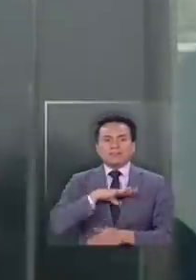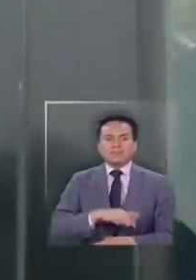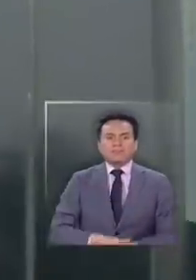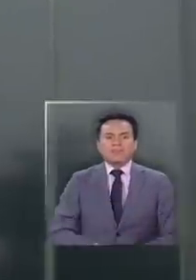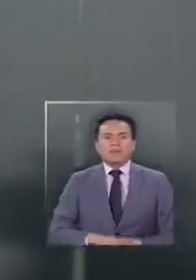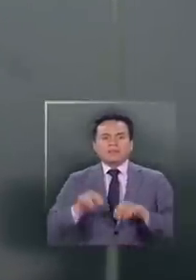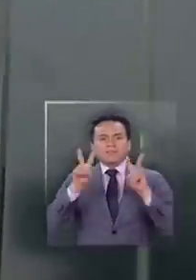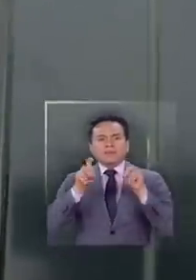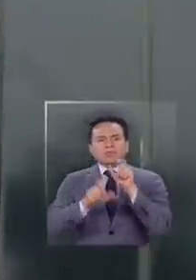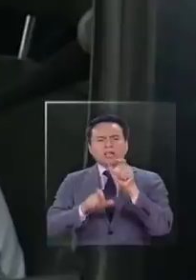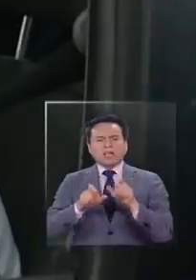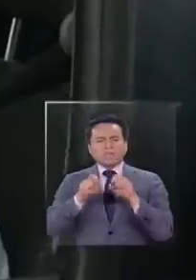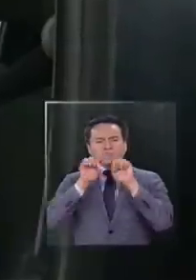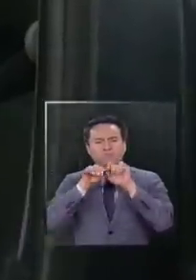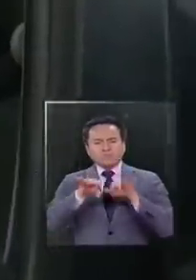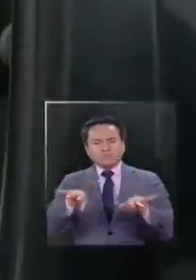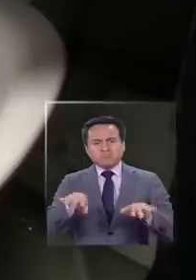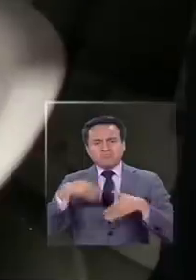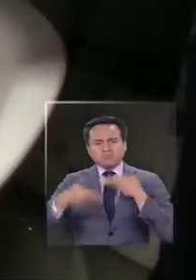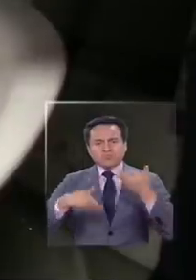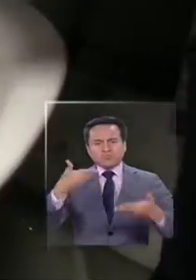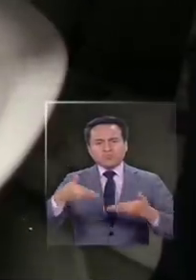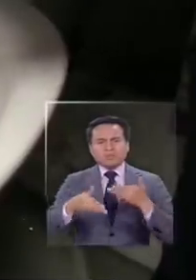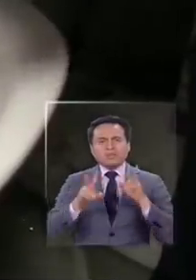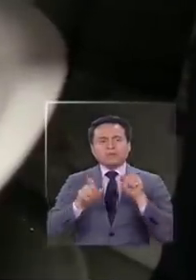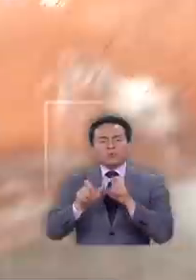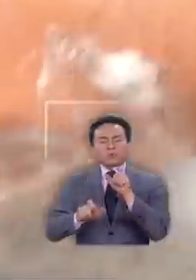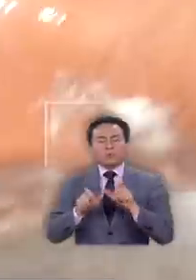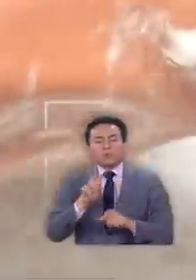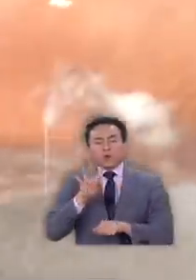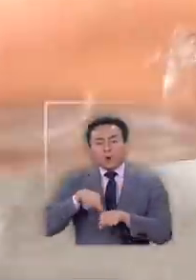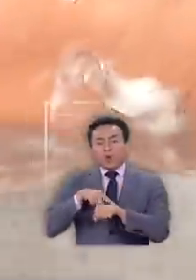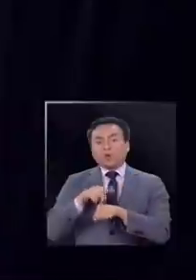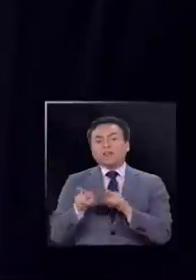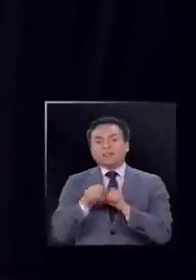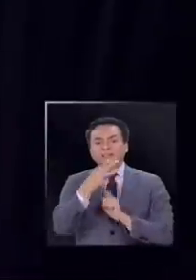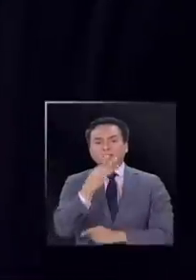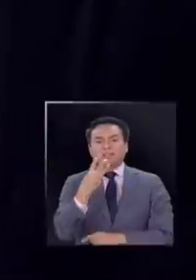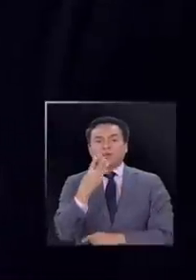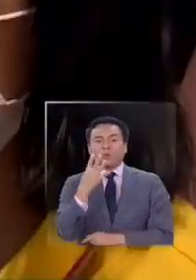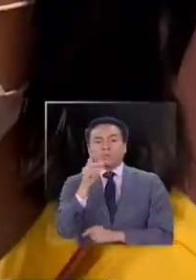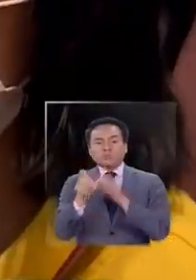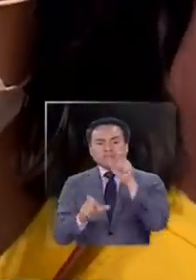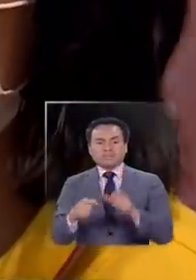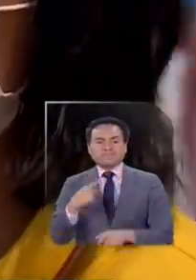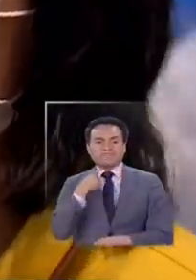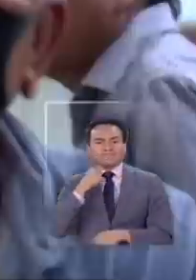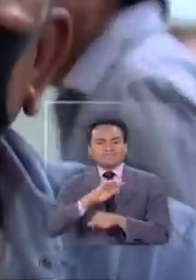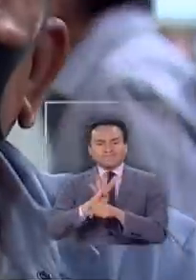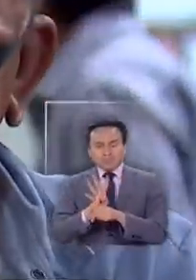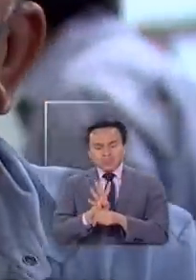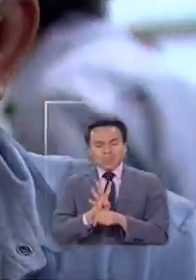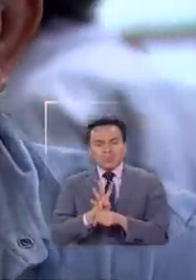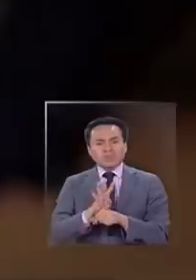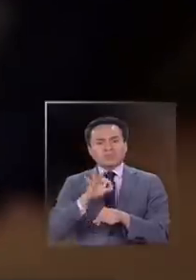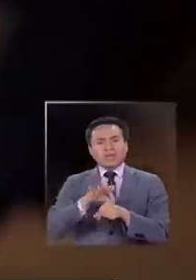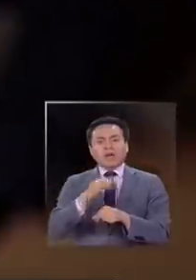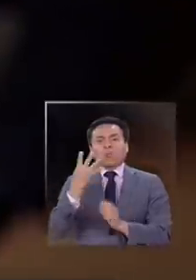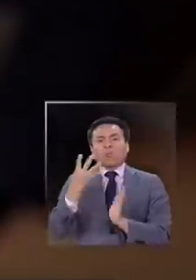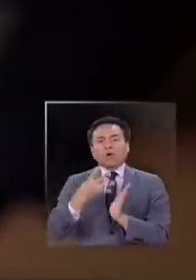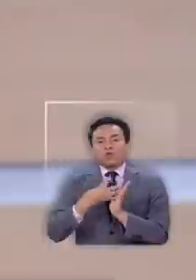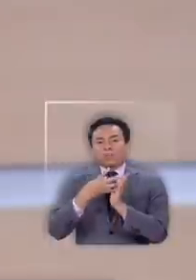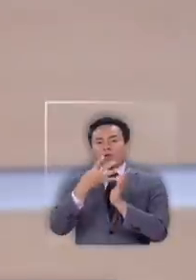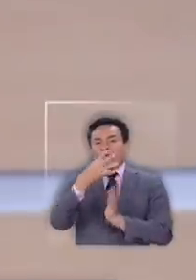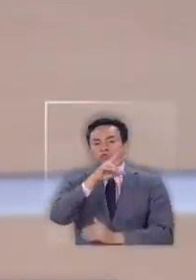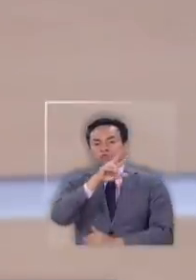Respecto a los contagiados, en las últimas 24 horas fueron diagnosticados 334 nuevos casos, llegando a un total de 4